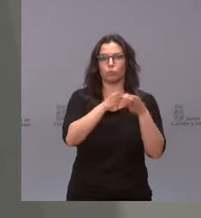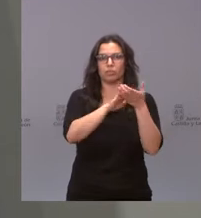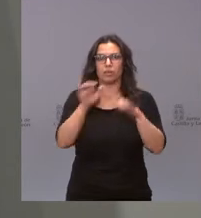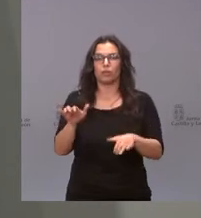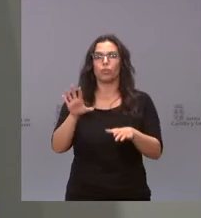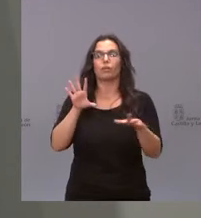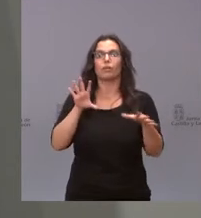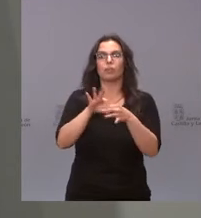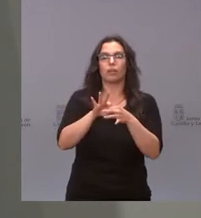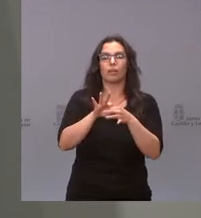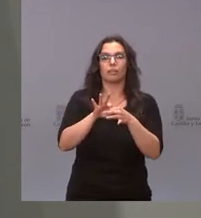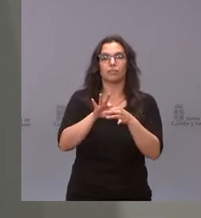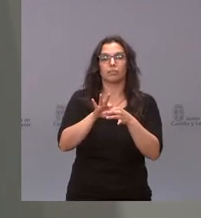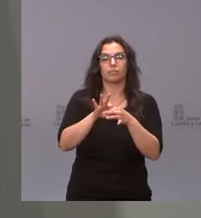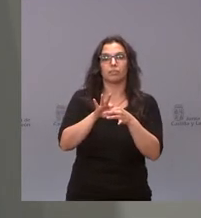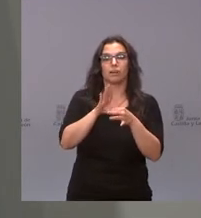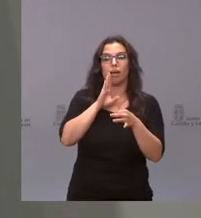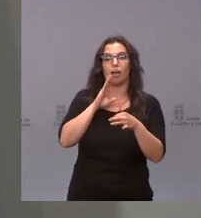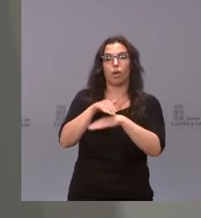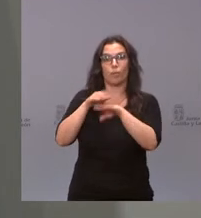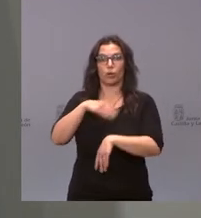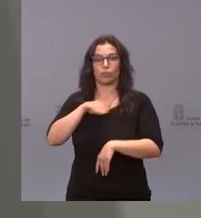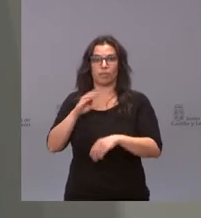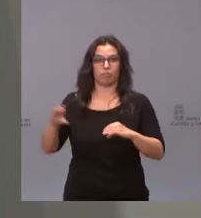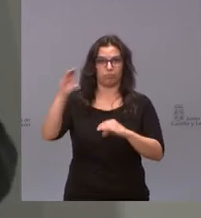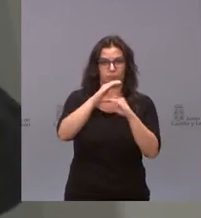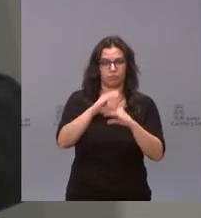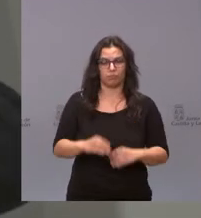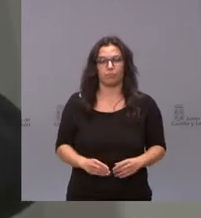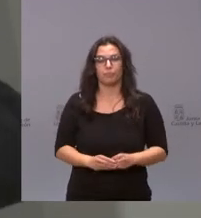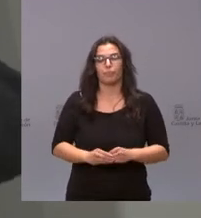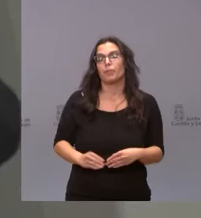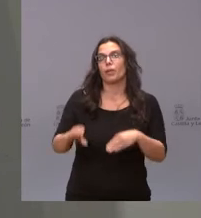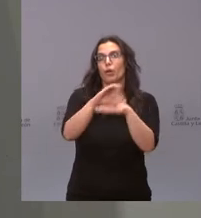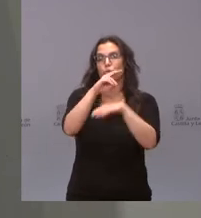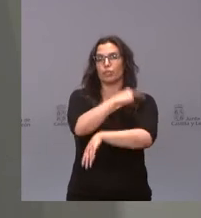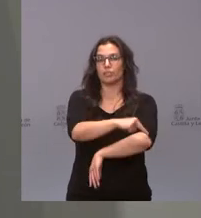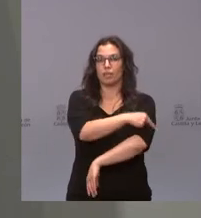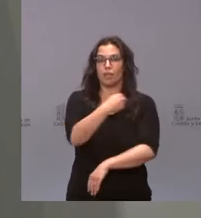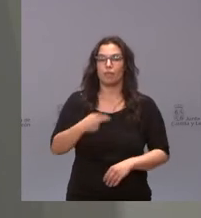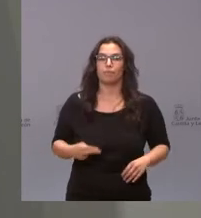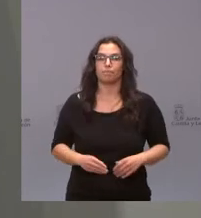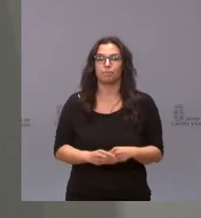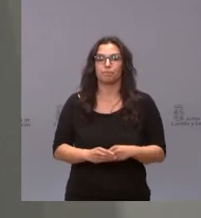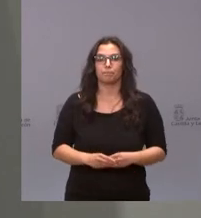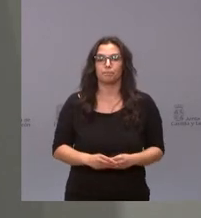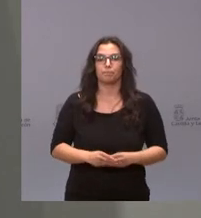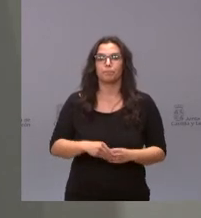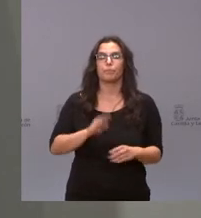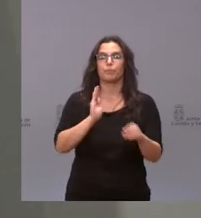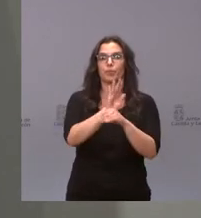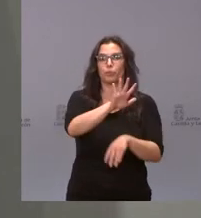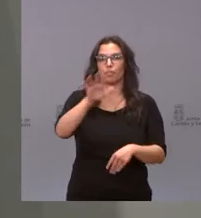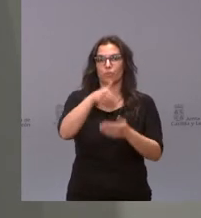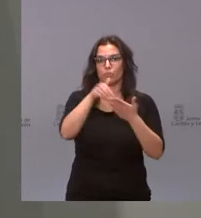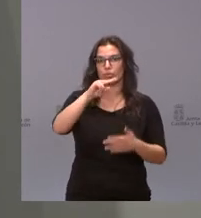respecto a las ofrecidas por el Gobierno. La Consejería de Sanidad destina 55 millones de euros